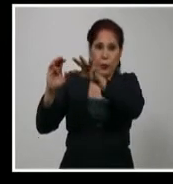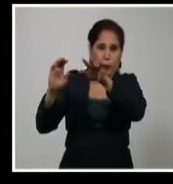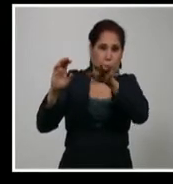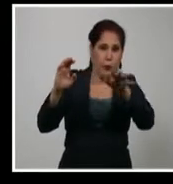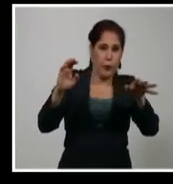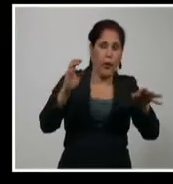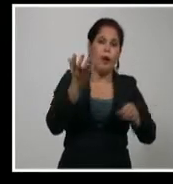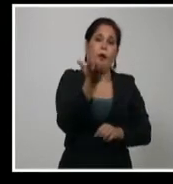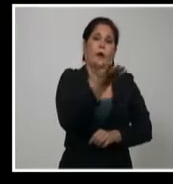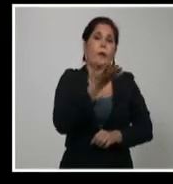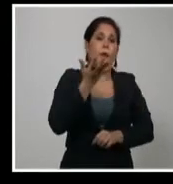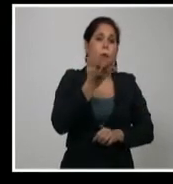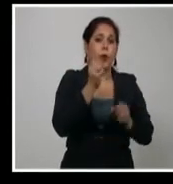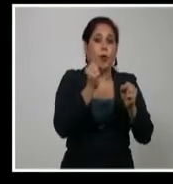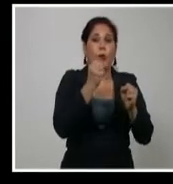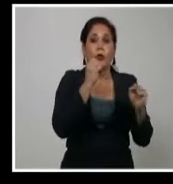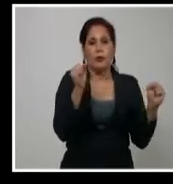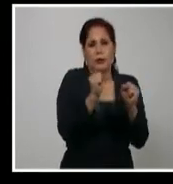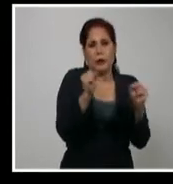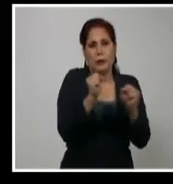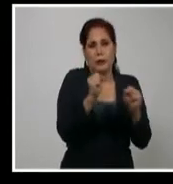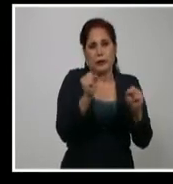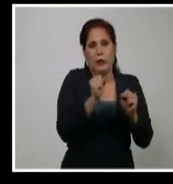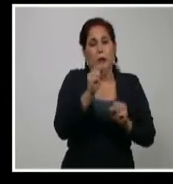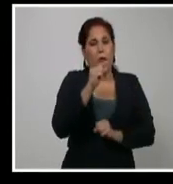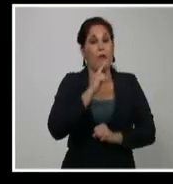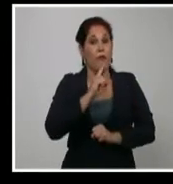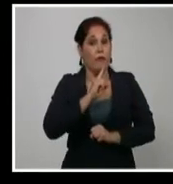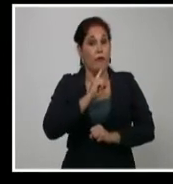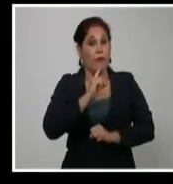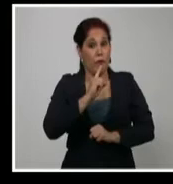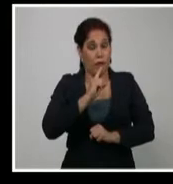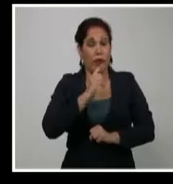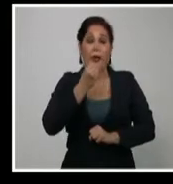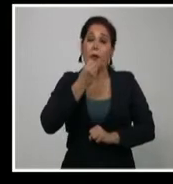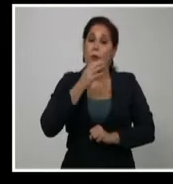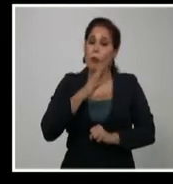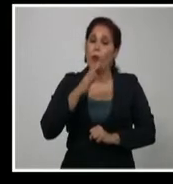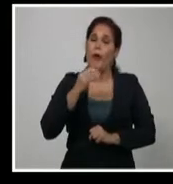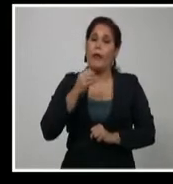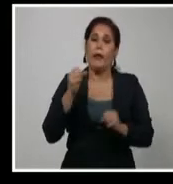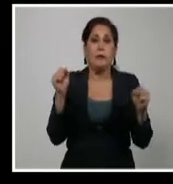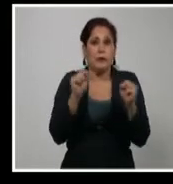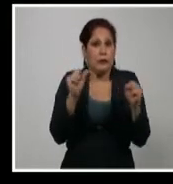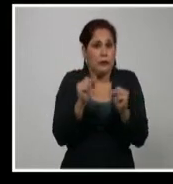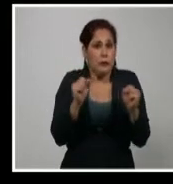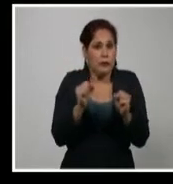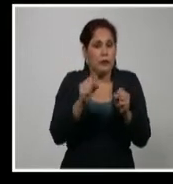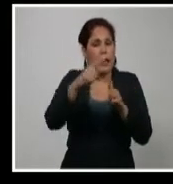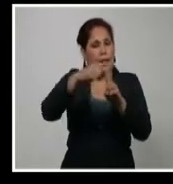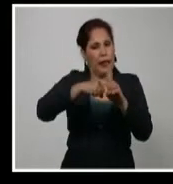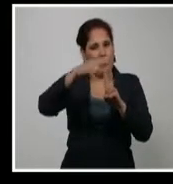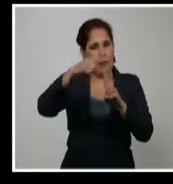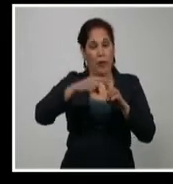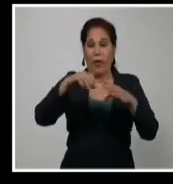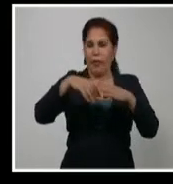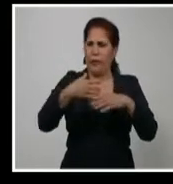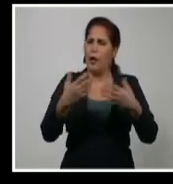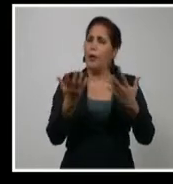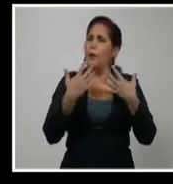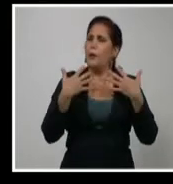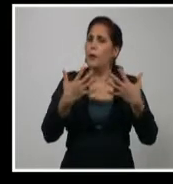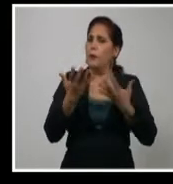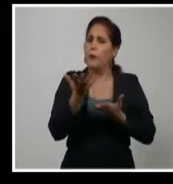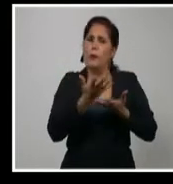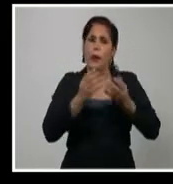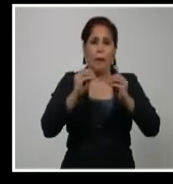central y oriental del país. Y a partir del viernes tendremos un ligero descenso de las temperaturas, o sea serán días frescos y las